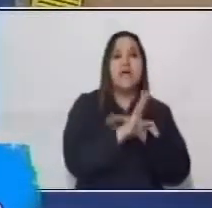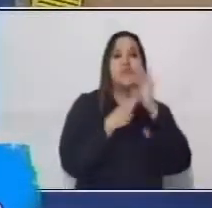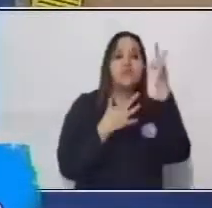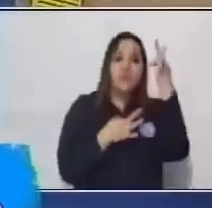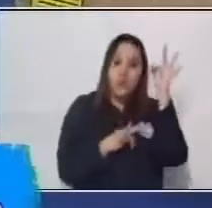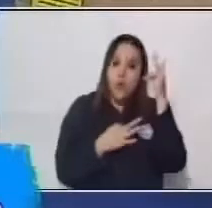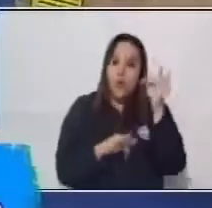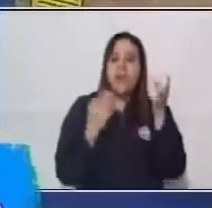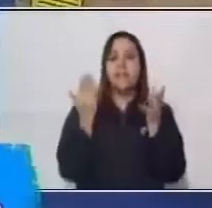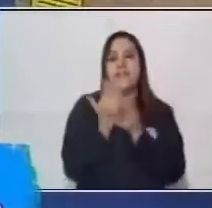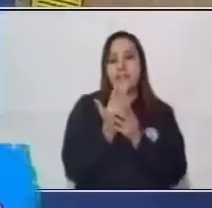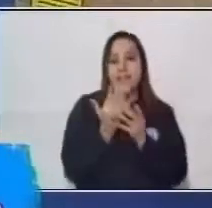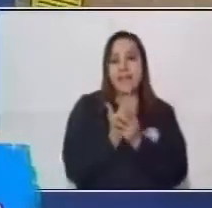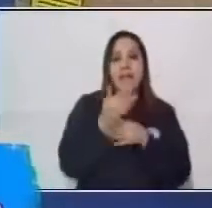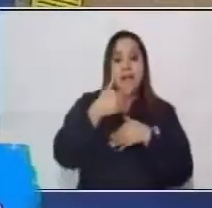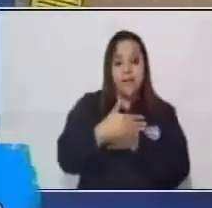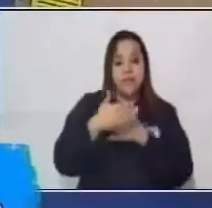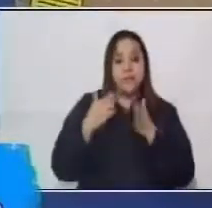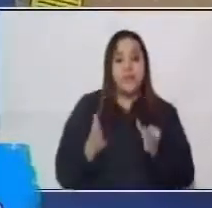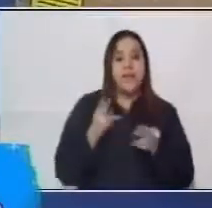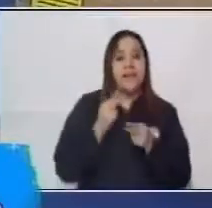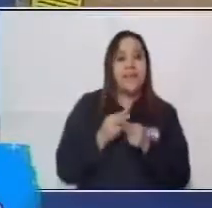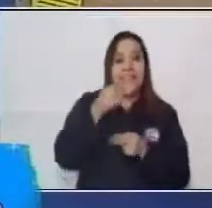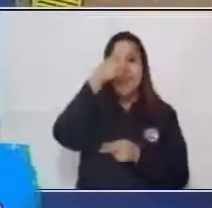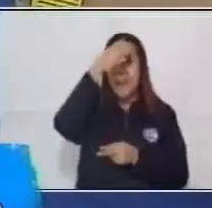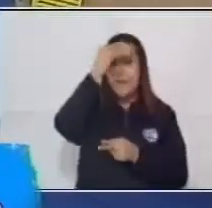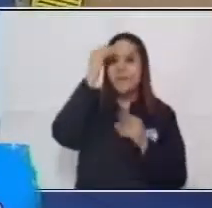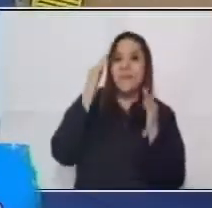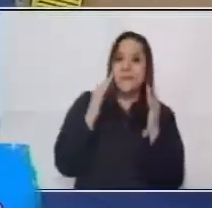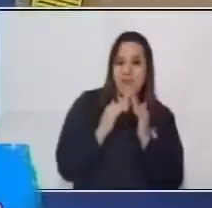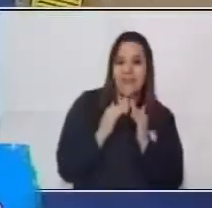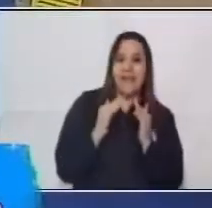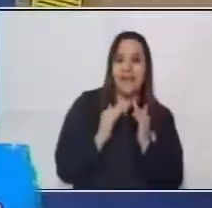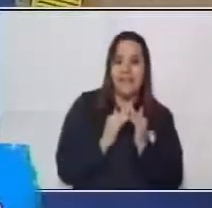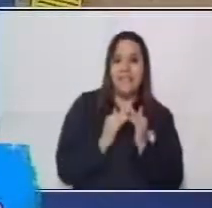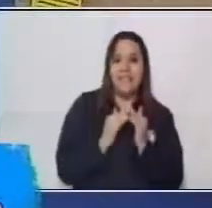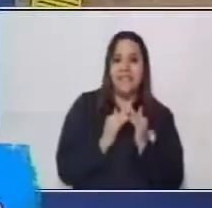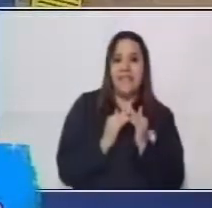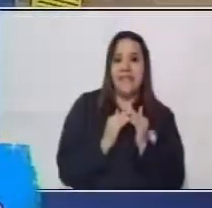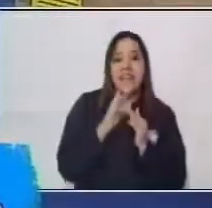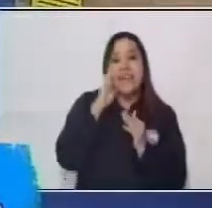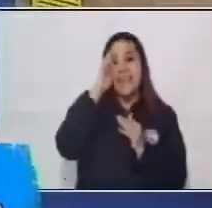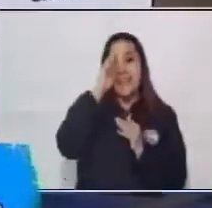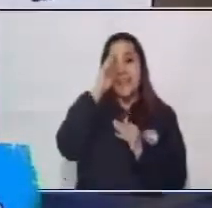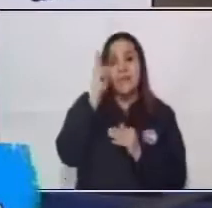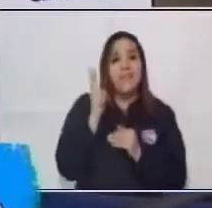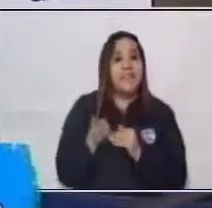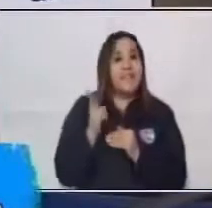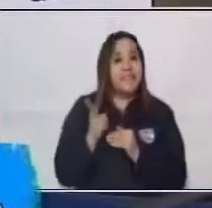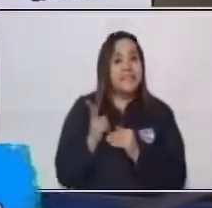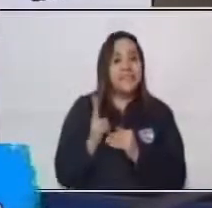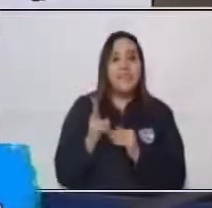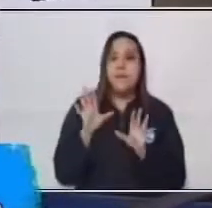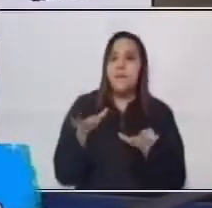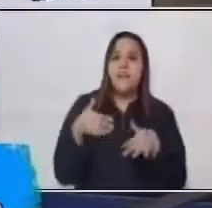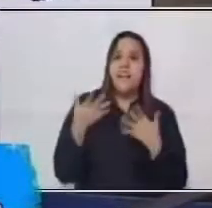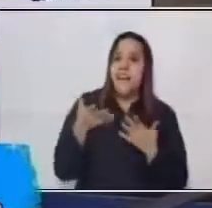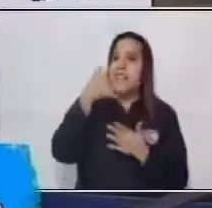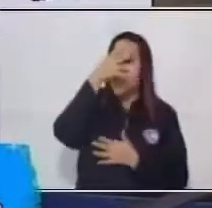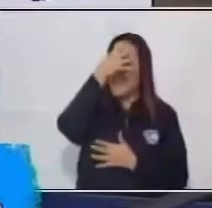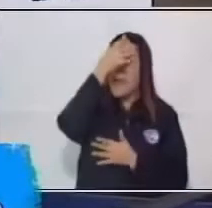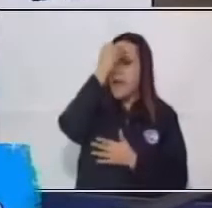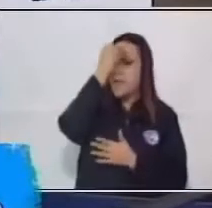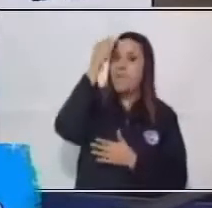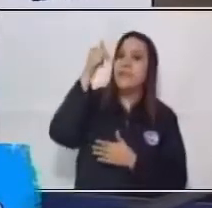trabajos en tu portafolio de Aprendo en Casa y recuerda siempre qué aprendiste en el